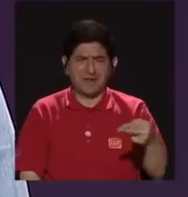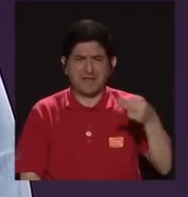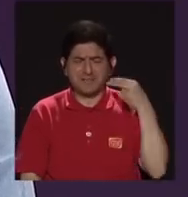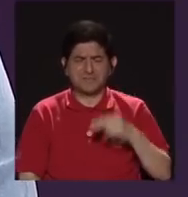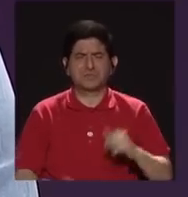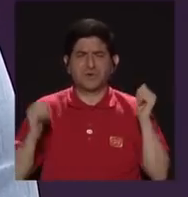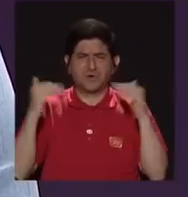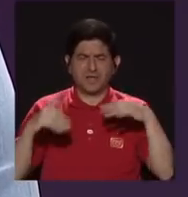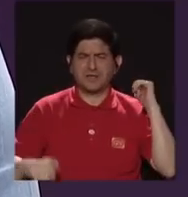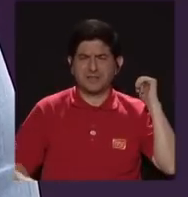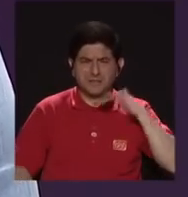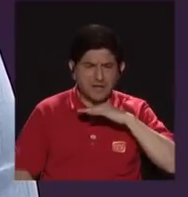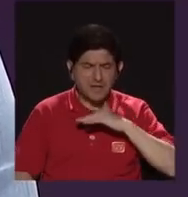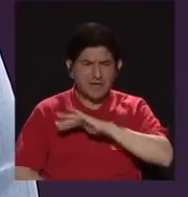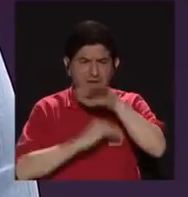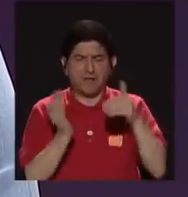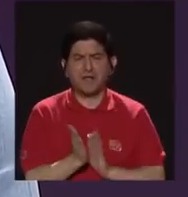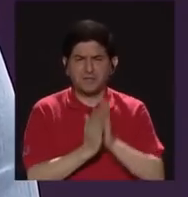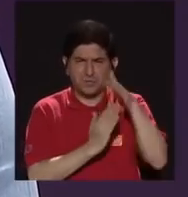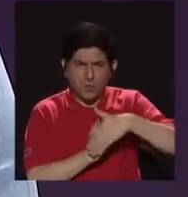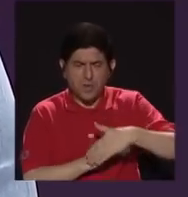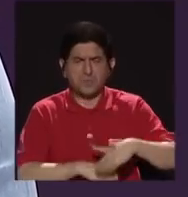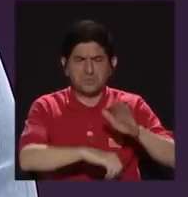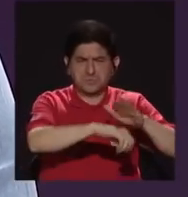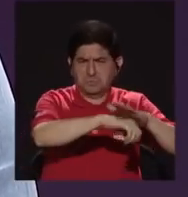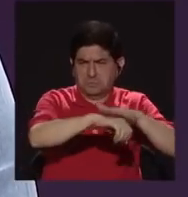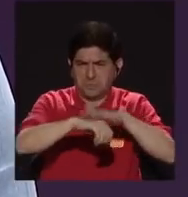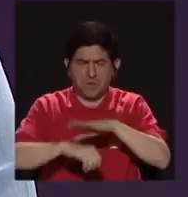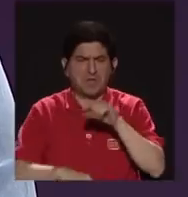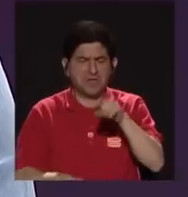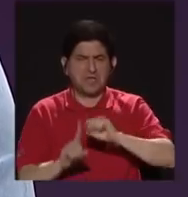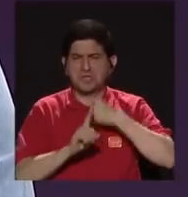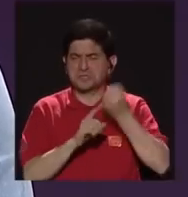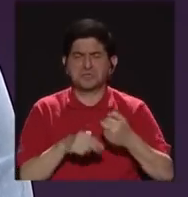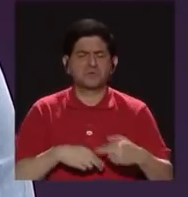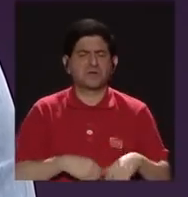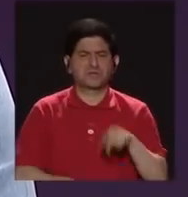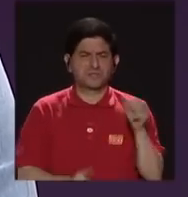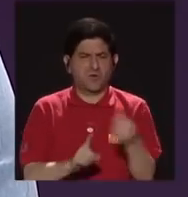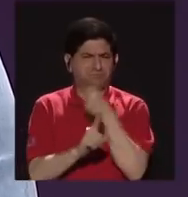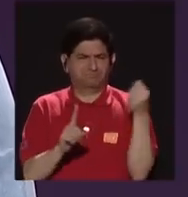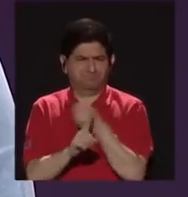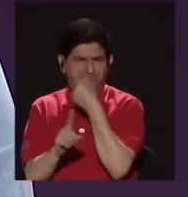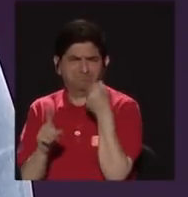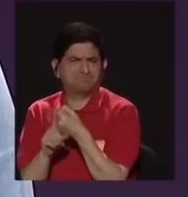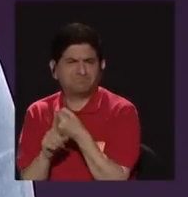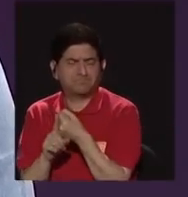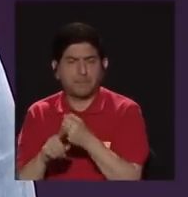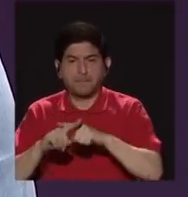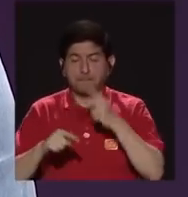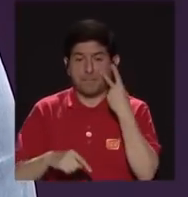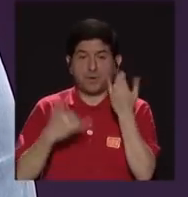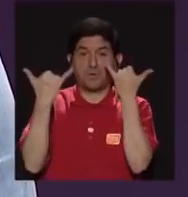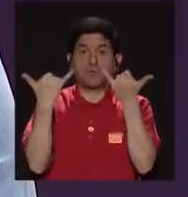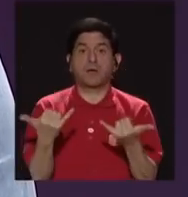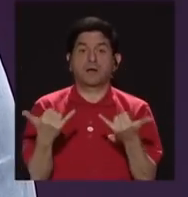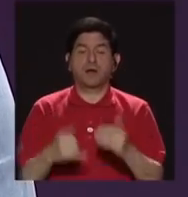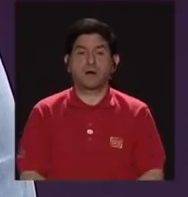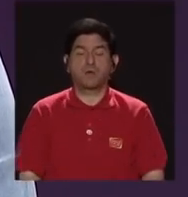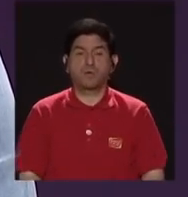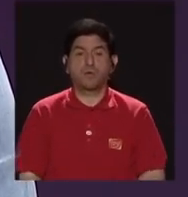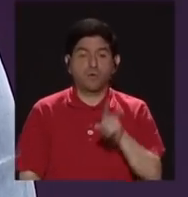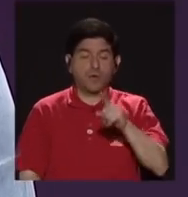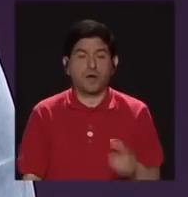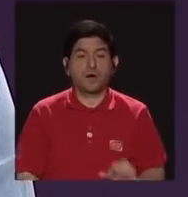hacia todos estos abusos, toda esta permisividad y toda esta indolencia y toda esta violencia, vemos ahora también un